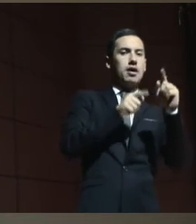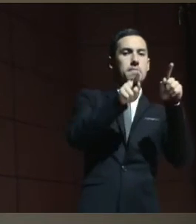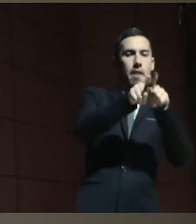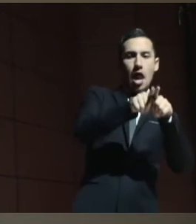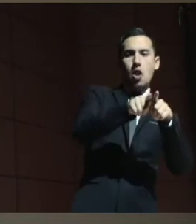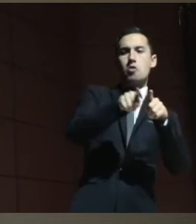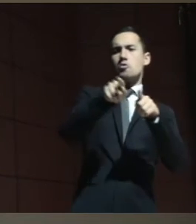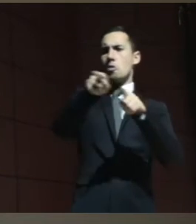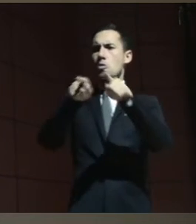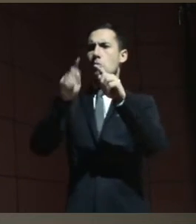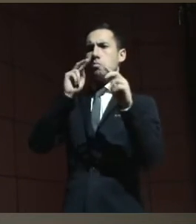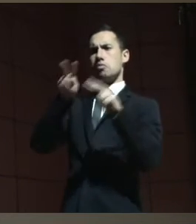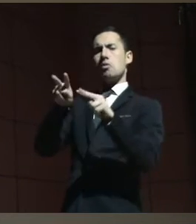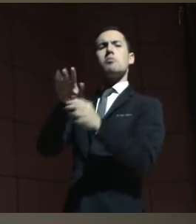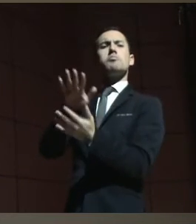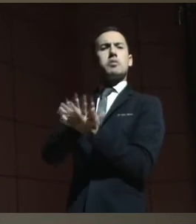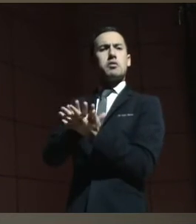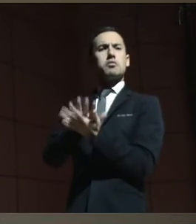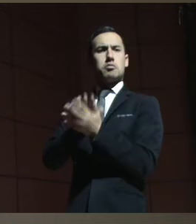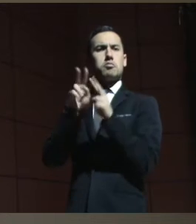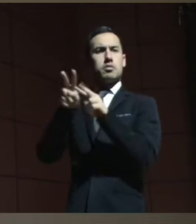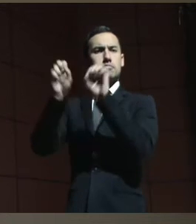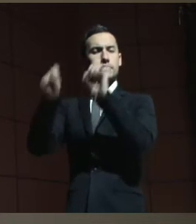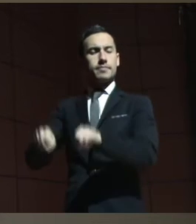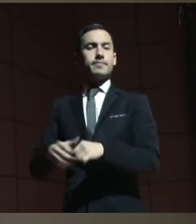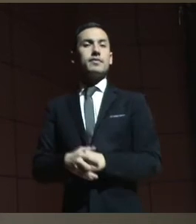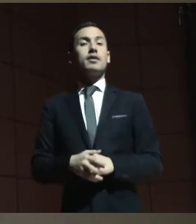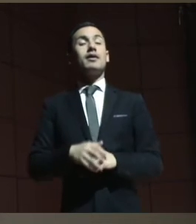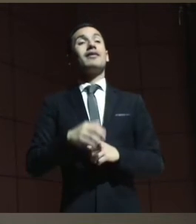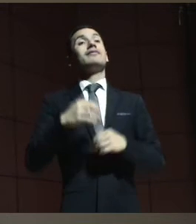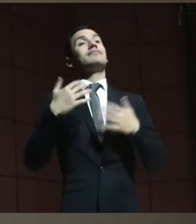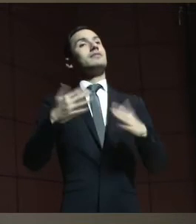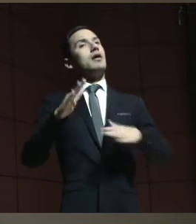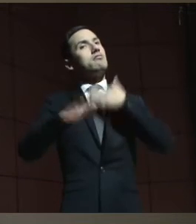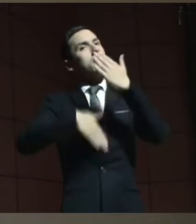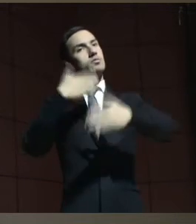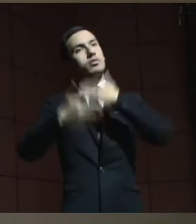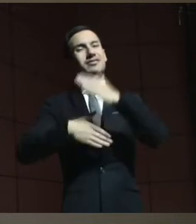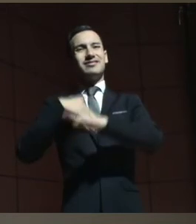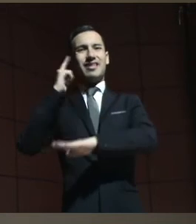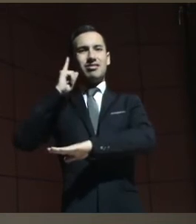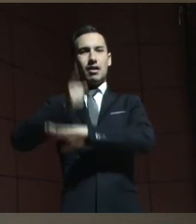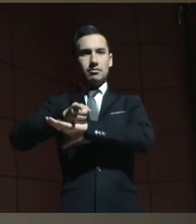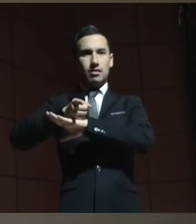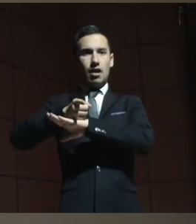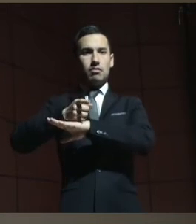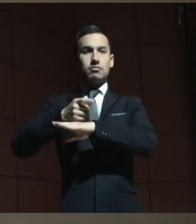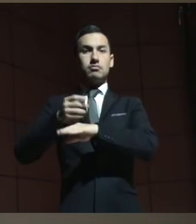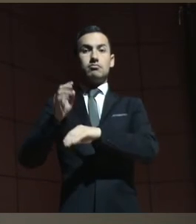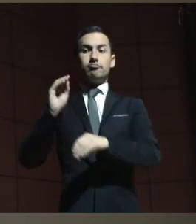convalidado el acto. Cuando se notificó de la sentencia,